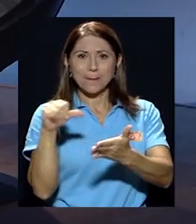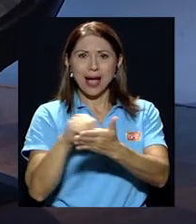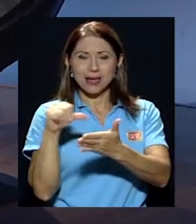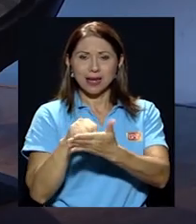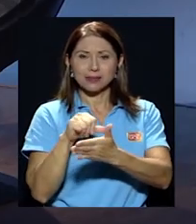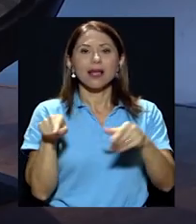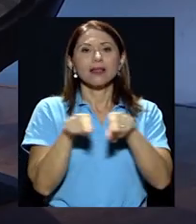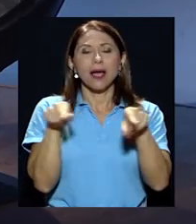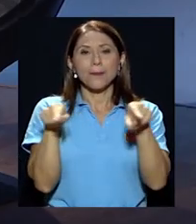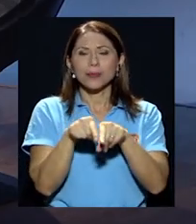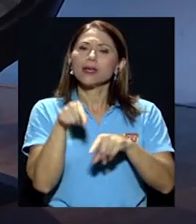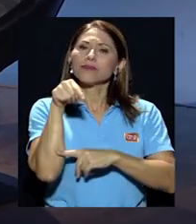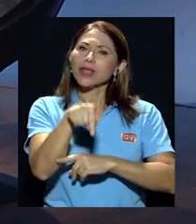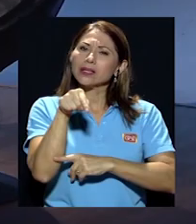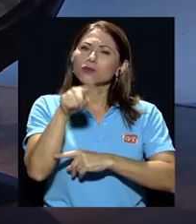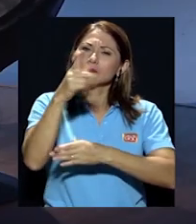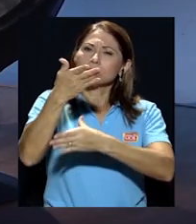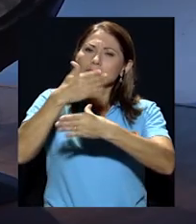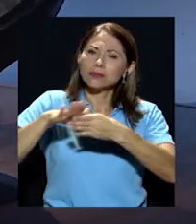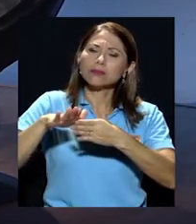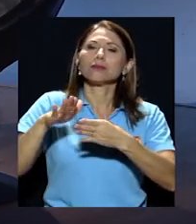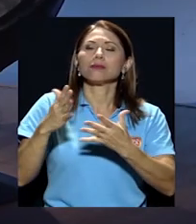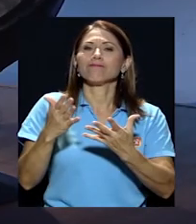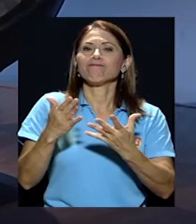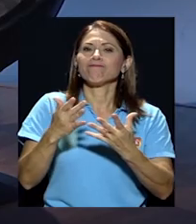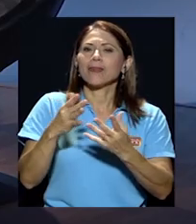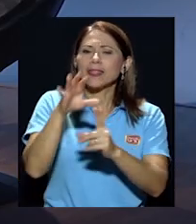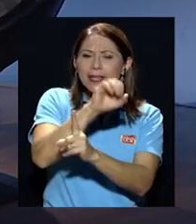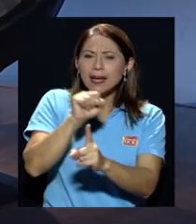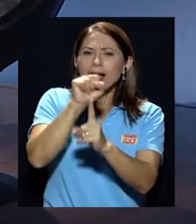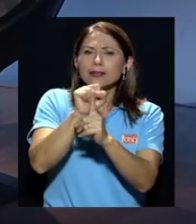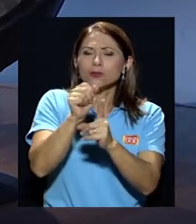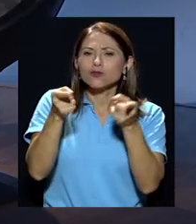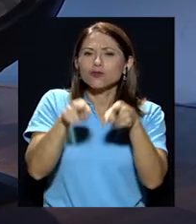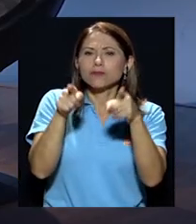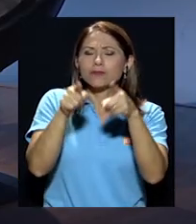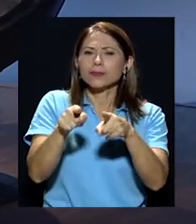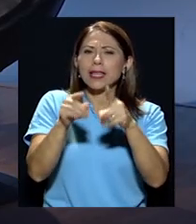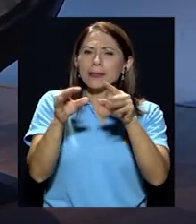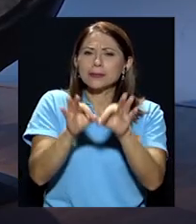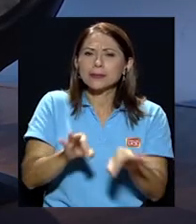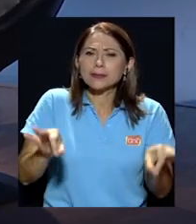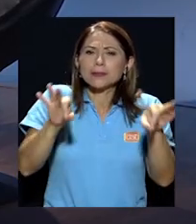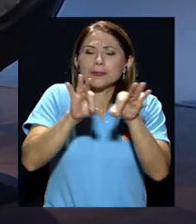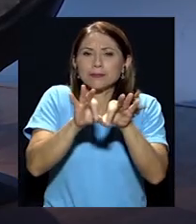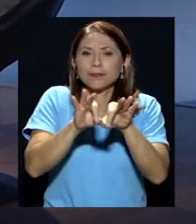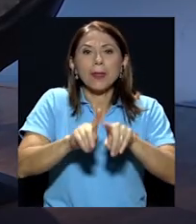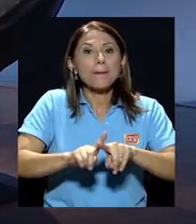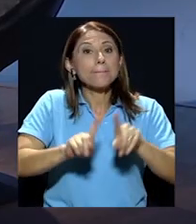parte, digamos, de casos esenciales, pero que si hubiera tenido que utilizar